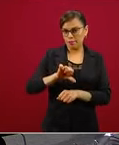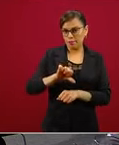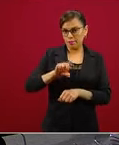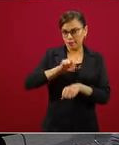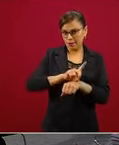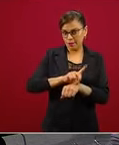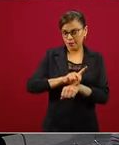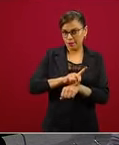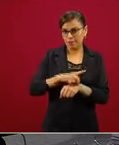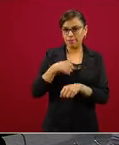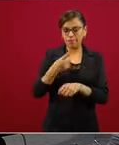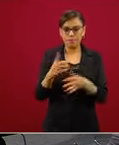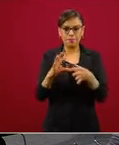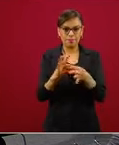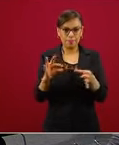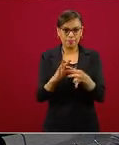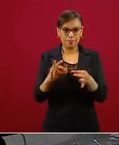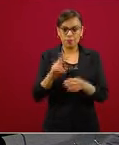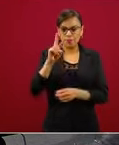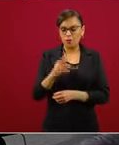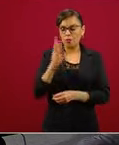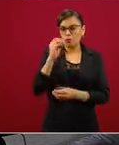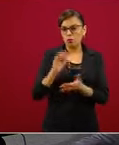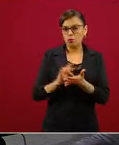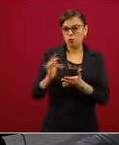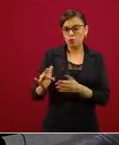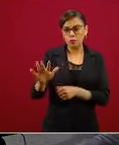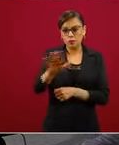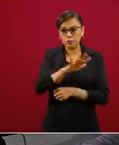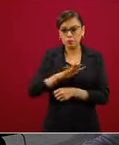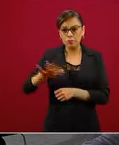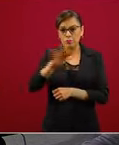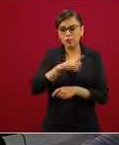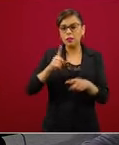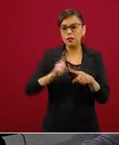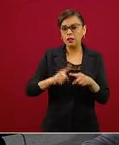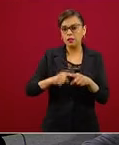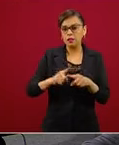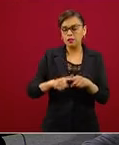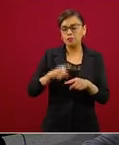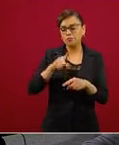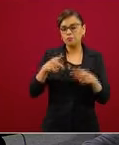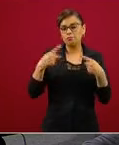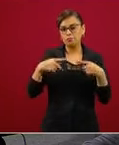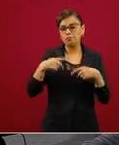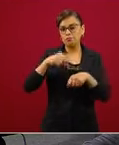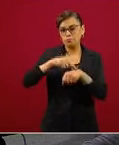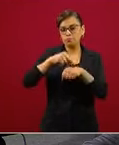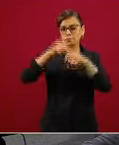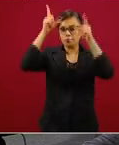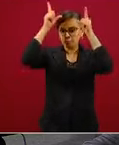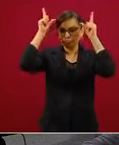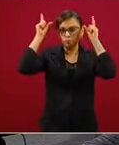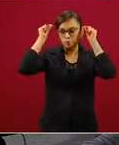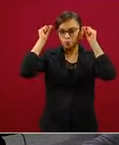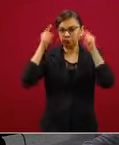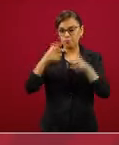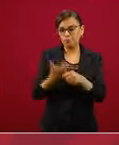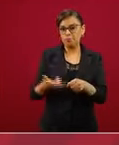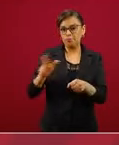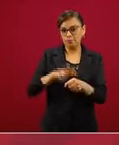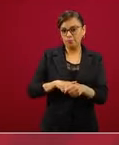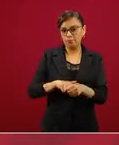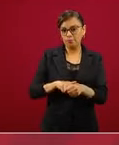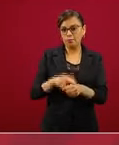intervención agradeciendo a todo el personal médico que nos ha ayudado y nos ha apoyado a lo largo de toda esta pandemia,